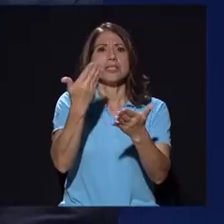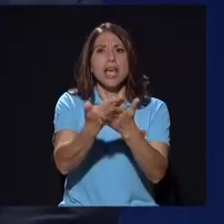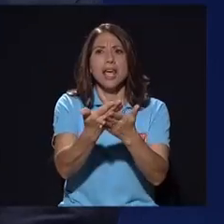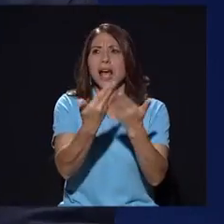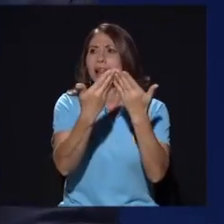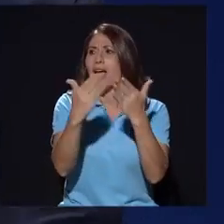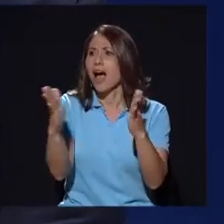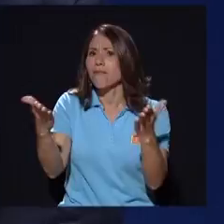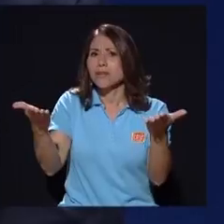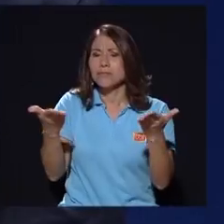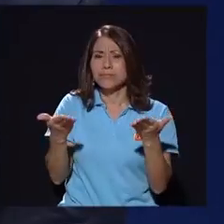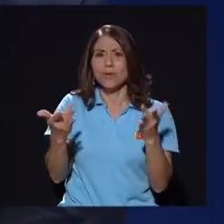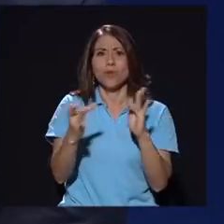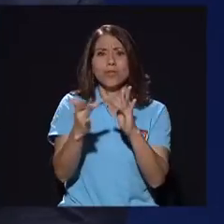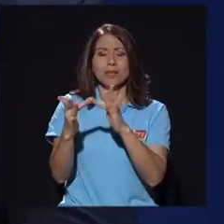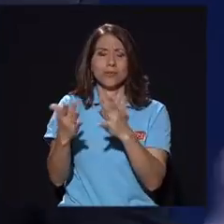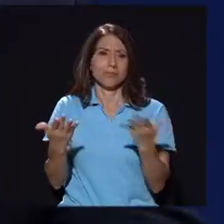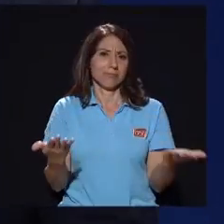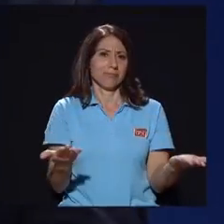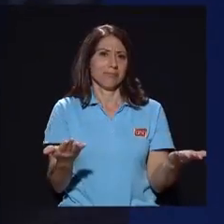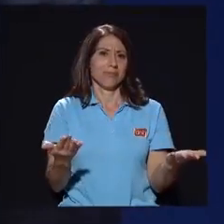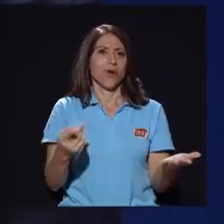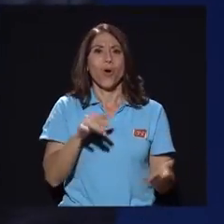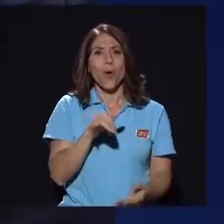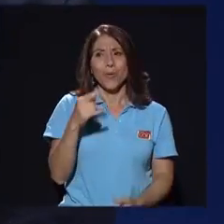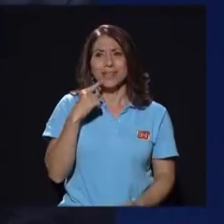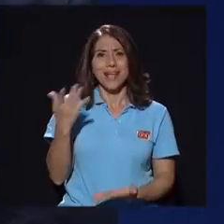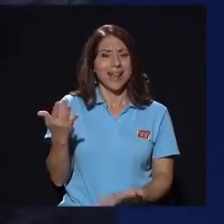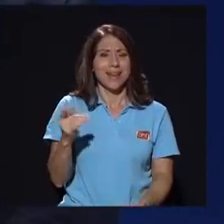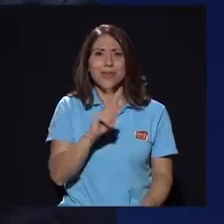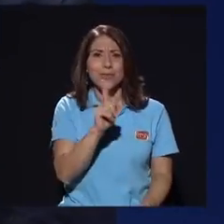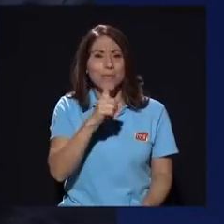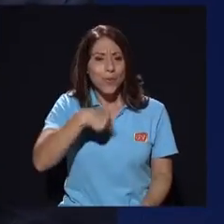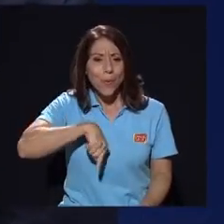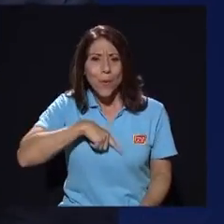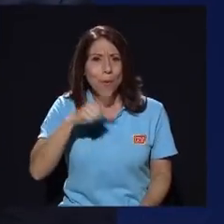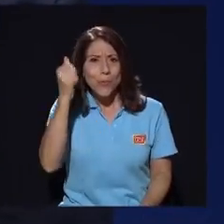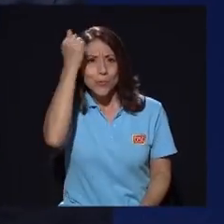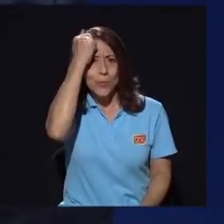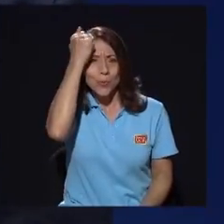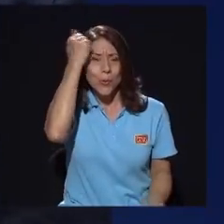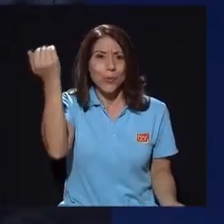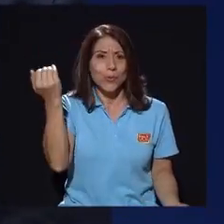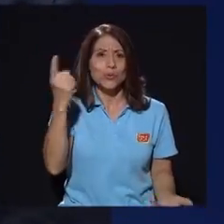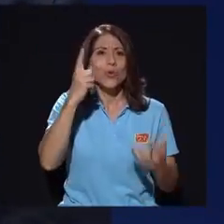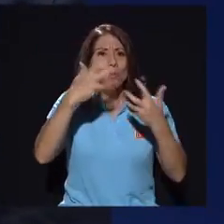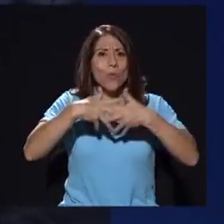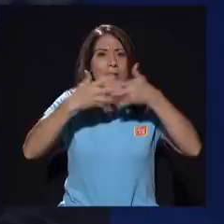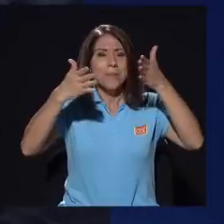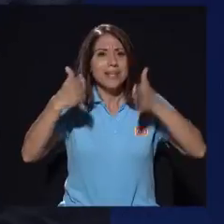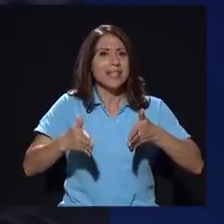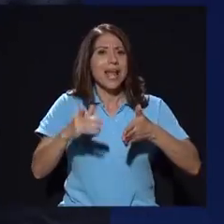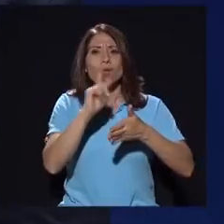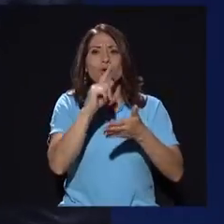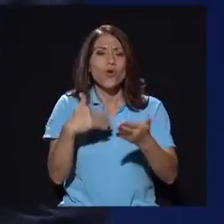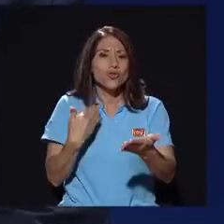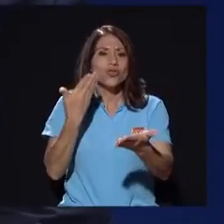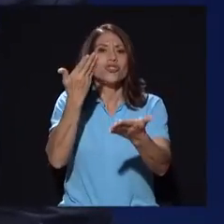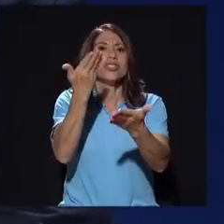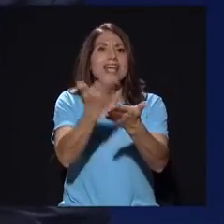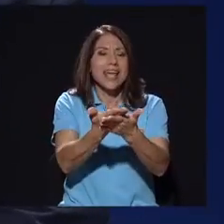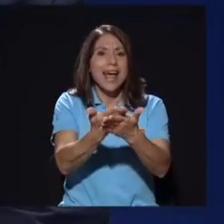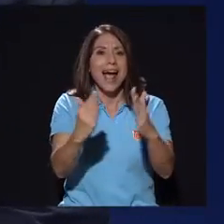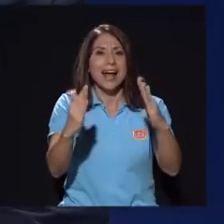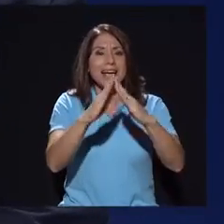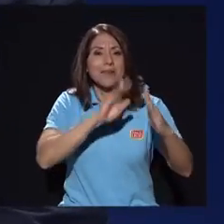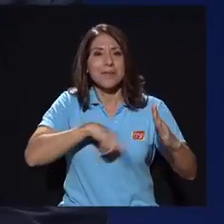es que es como decía a ver no nos hagamos los tontos o sea sabemos que un empresario no llega a Casa Presidencial siete